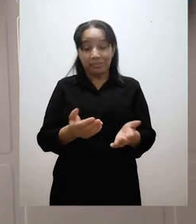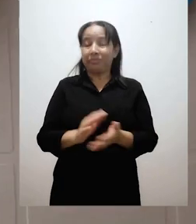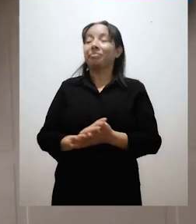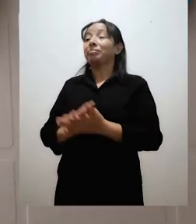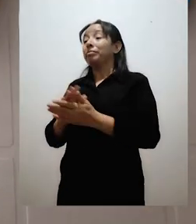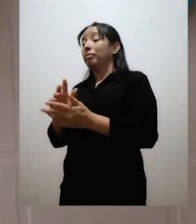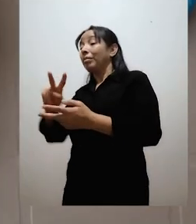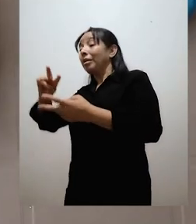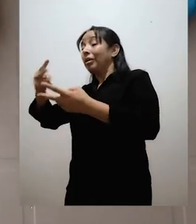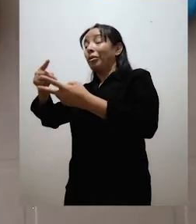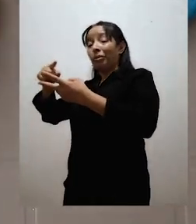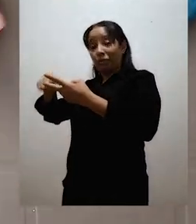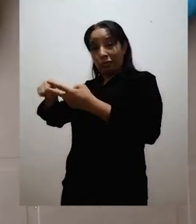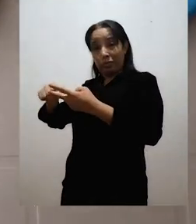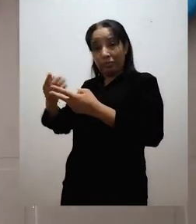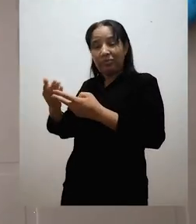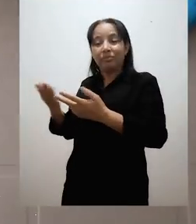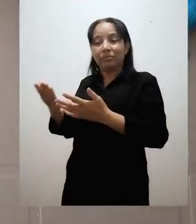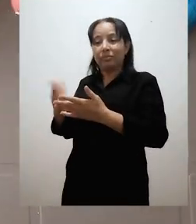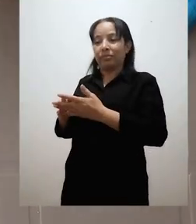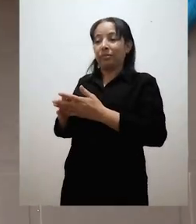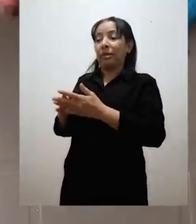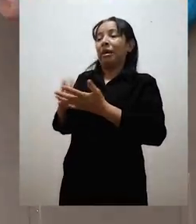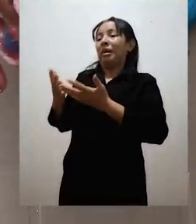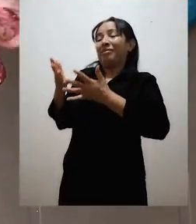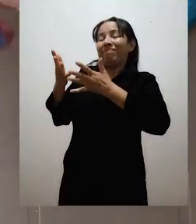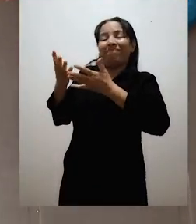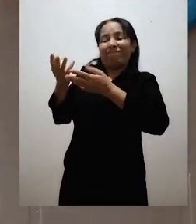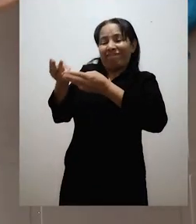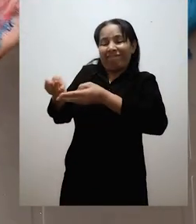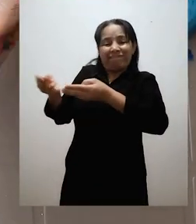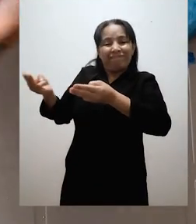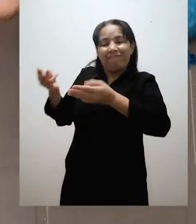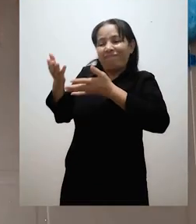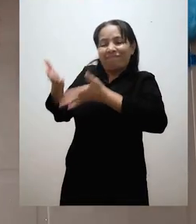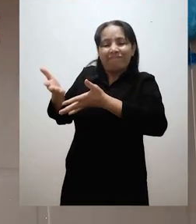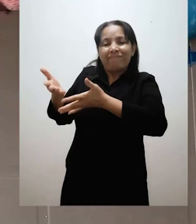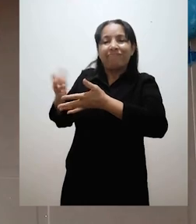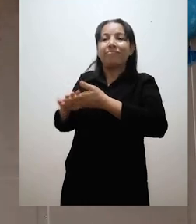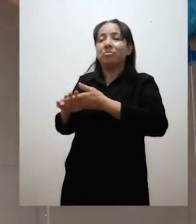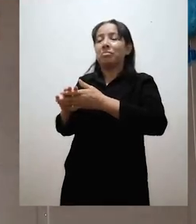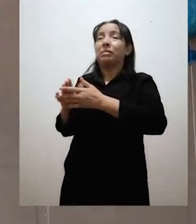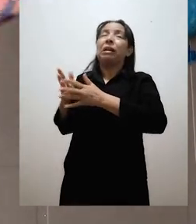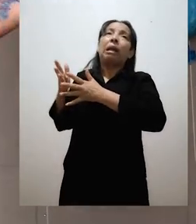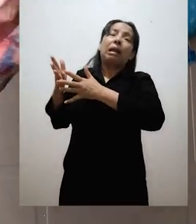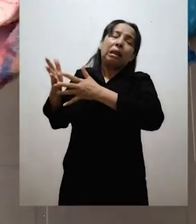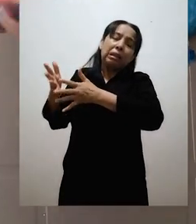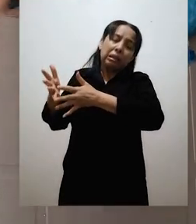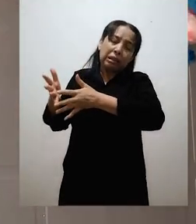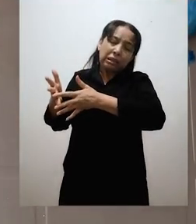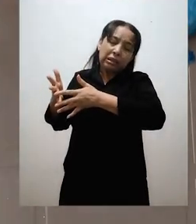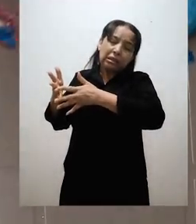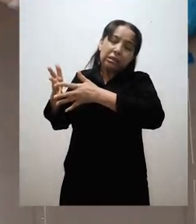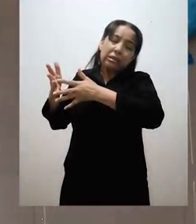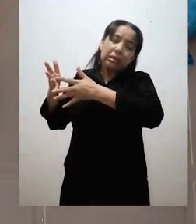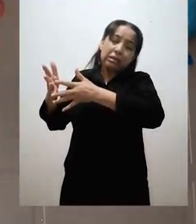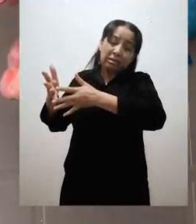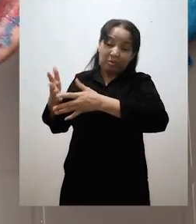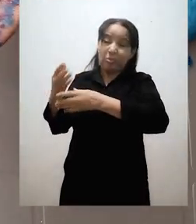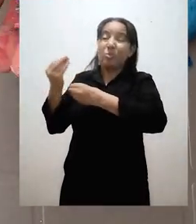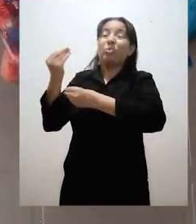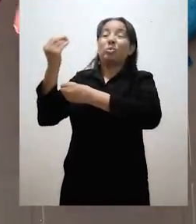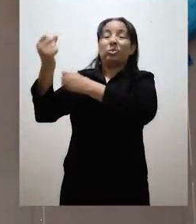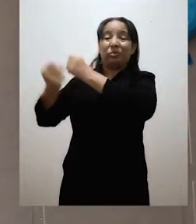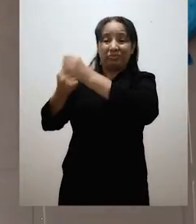degradación lenta entrarían los productos que se quedan por muchísimo tiempo en nuestro planeta. Uno de ellos